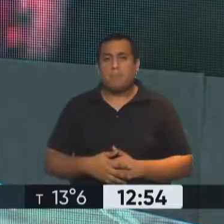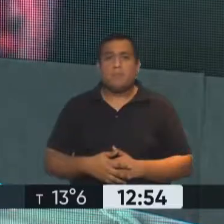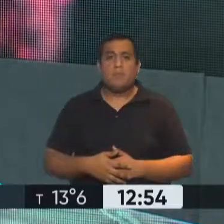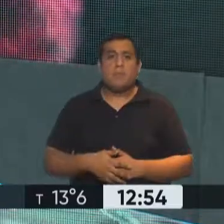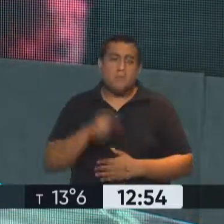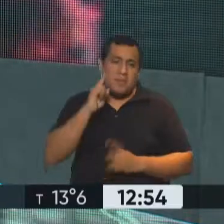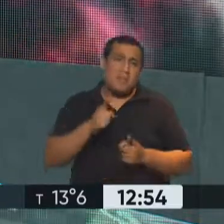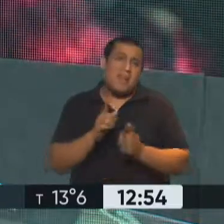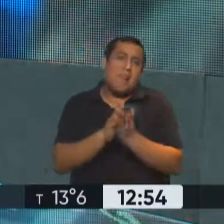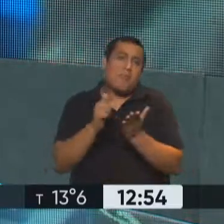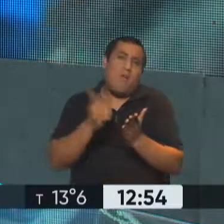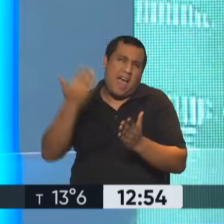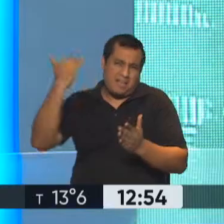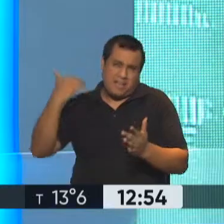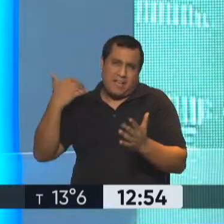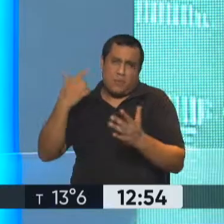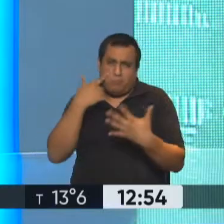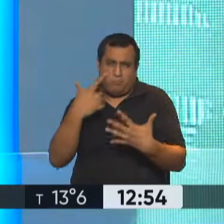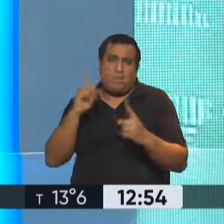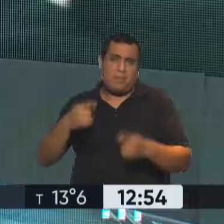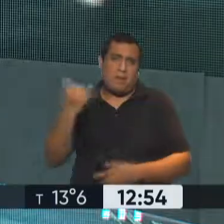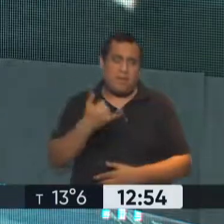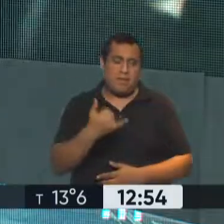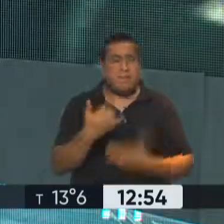clásicos que también están. Totalmente. Gracias, Matías. No, muchas gracias a Un abrazo grande. abrazo